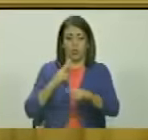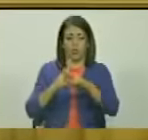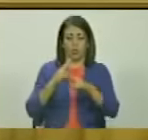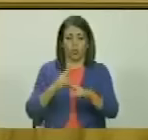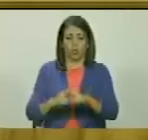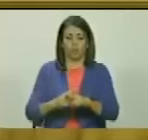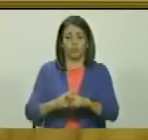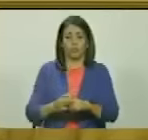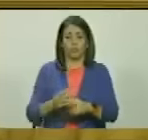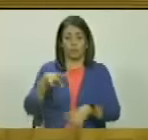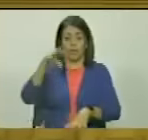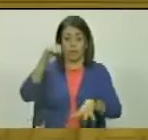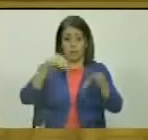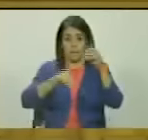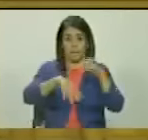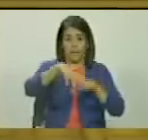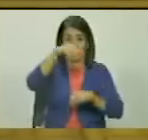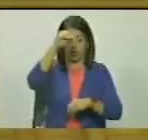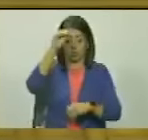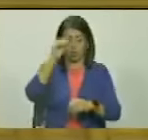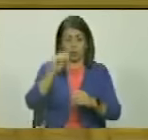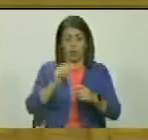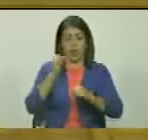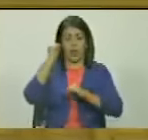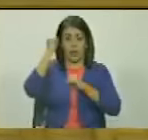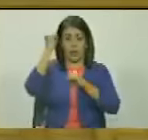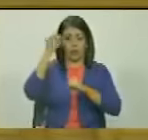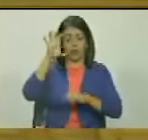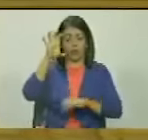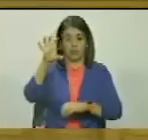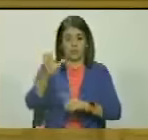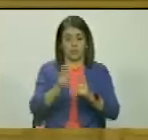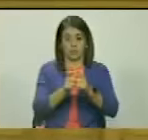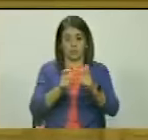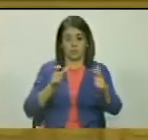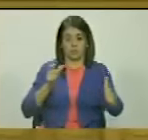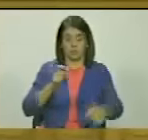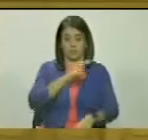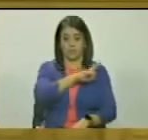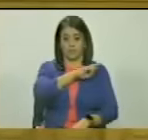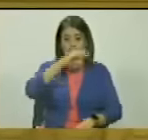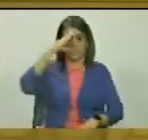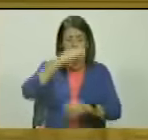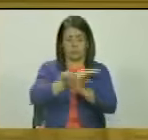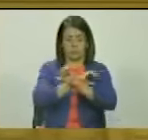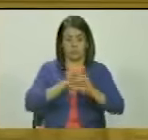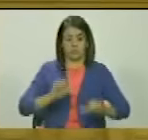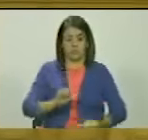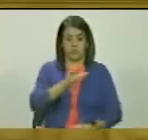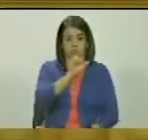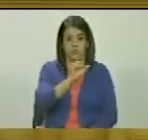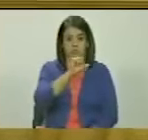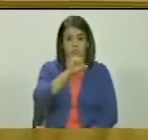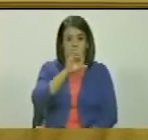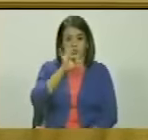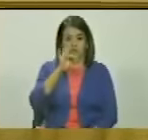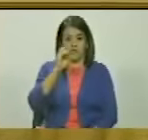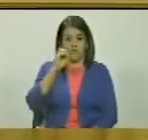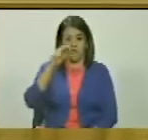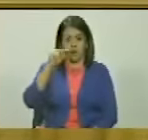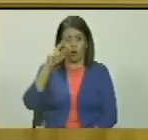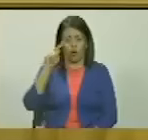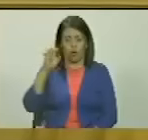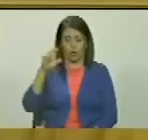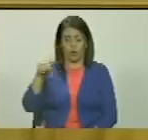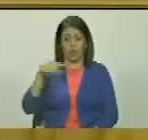del panteón nacional al héroe de la patria general Domingo Antonio Sifontes